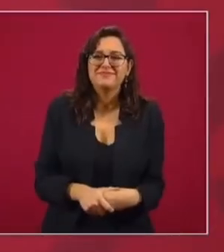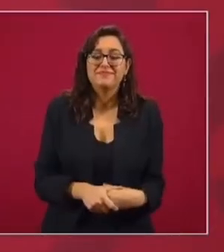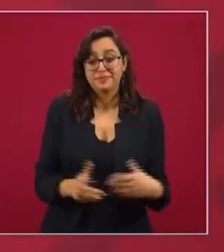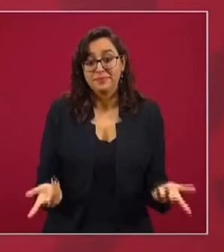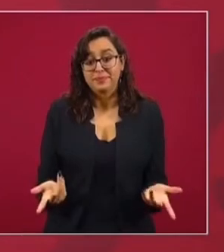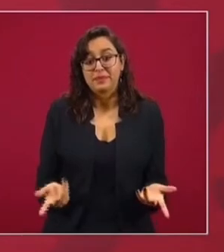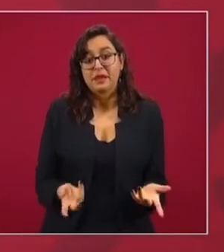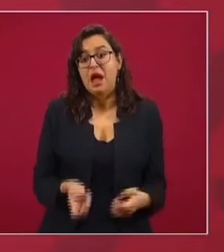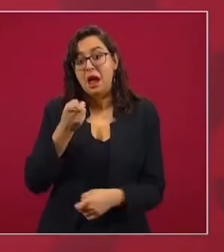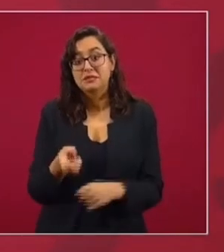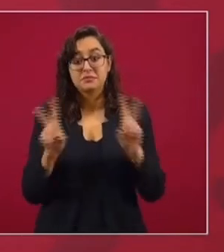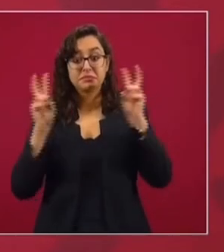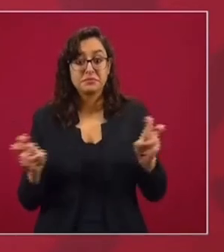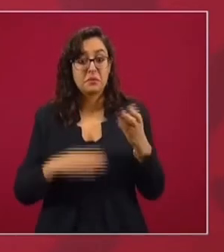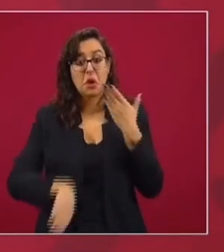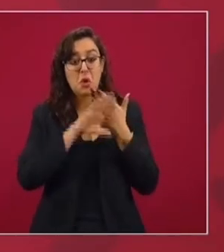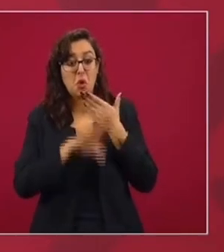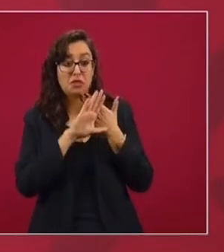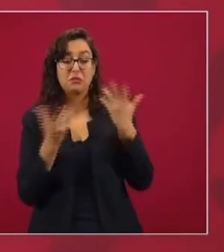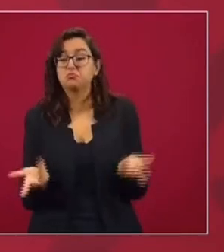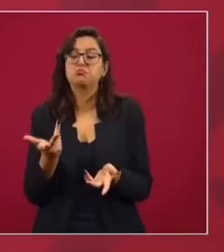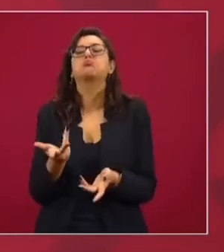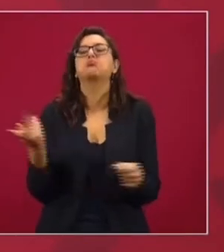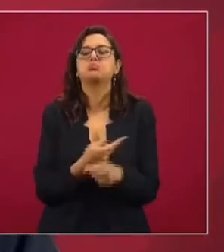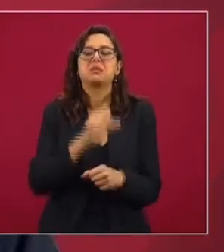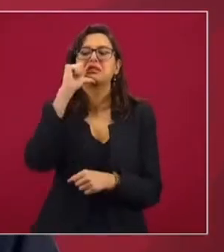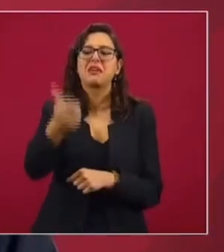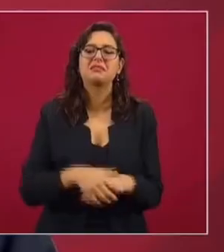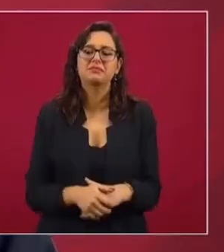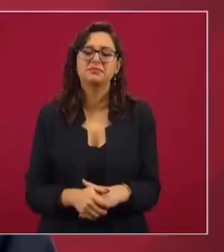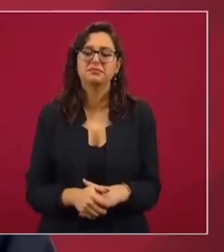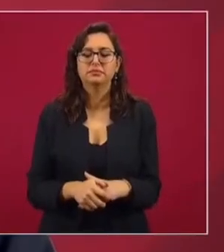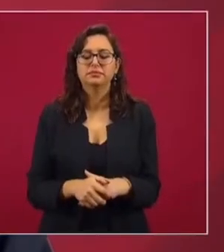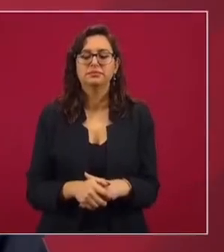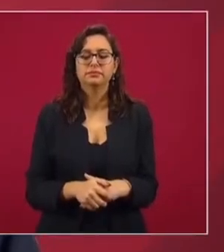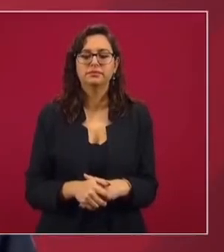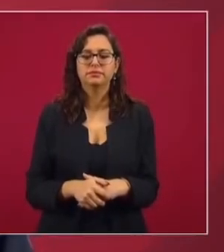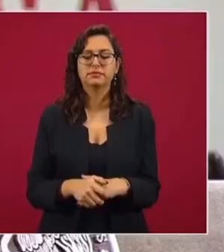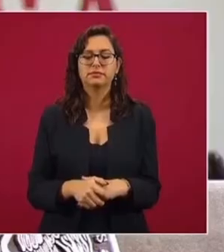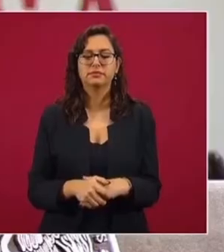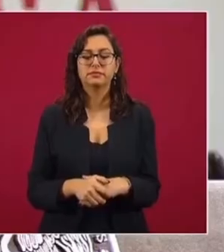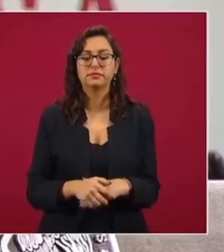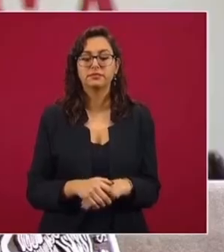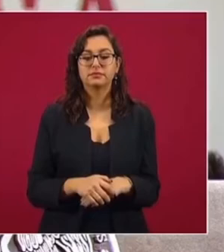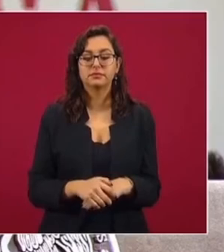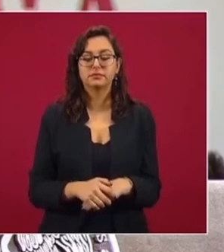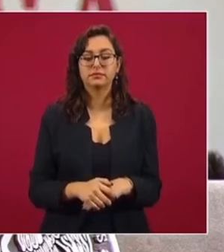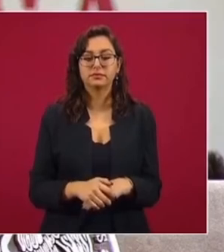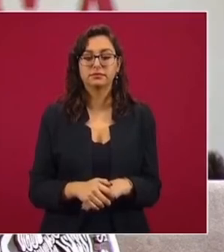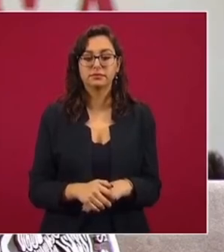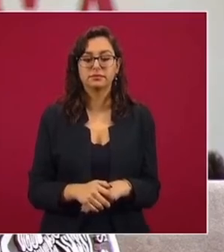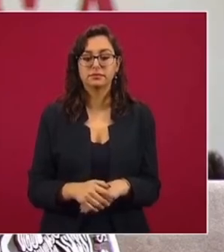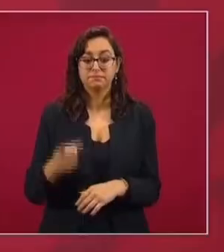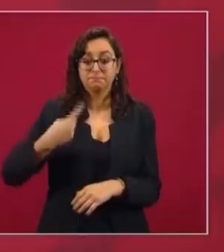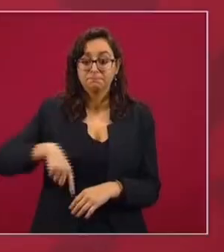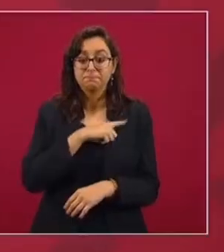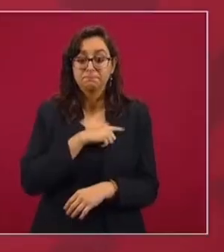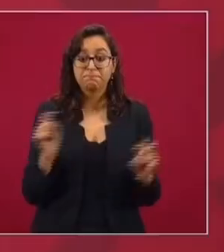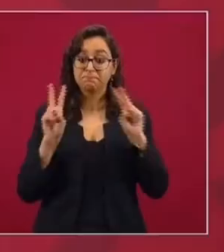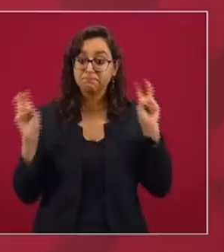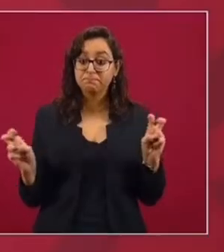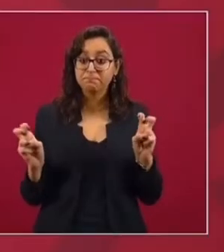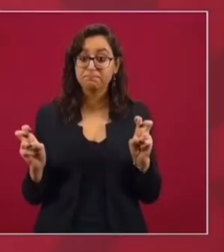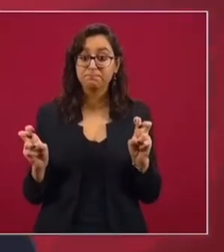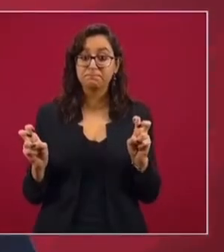pues no es tan determinante como se piensa. Y nosotros, pues no vamos a meternos a